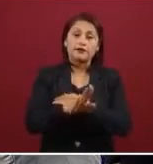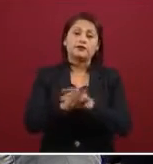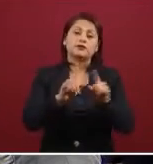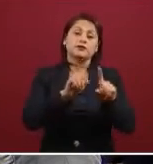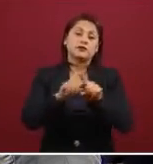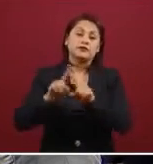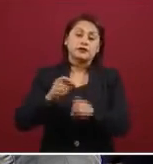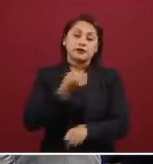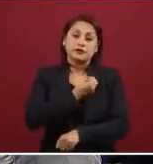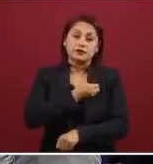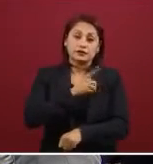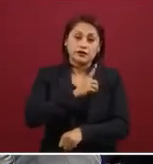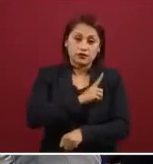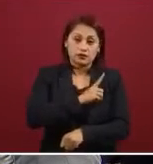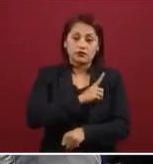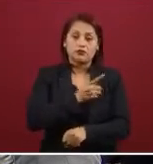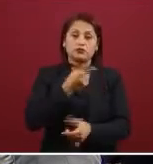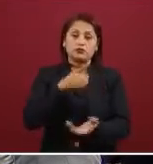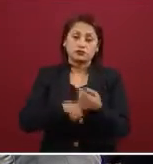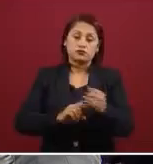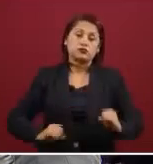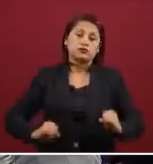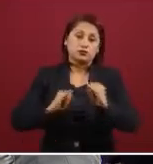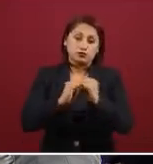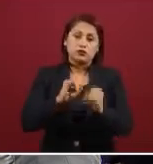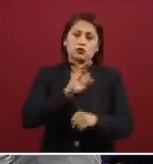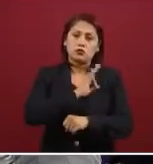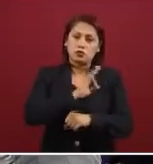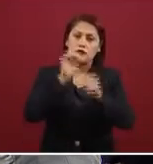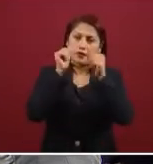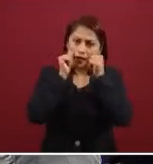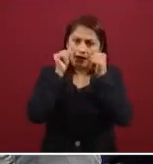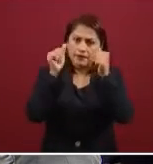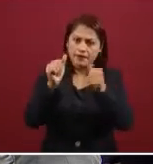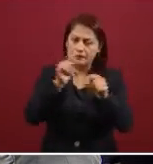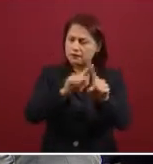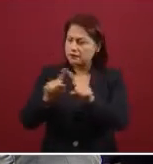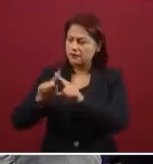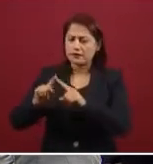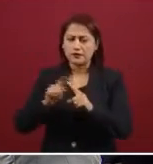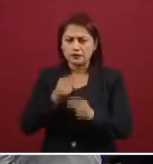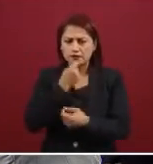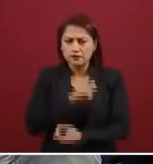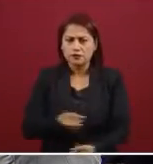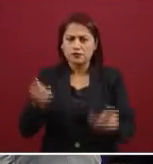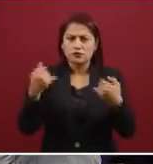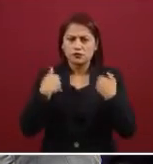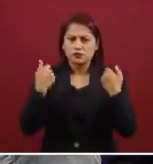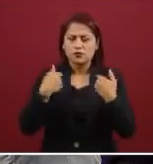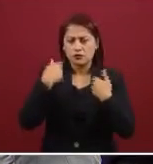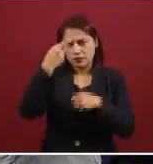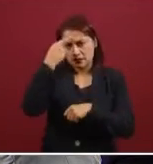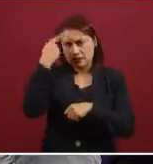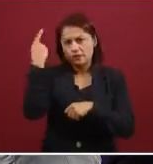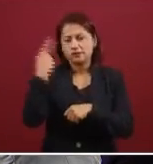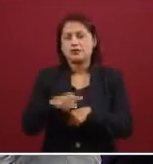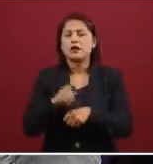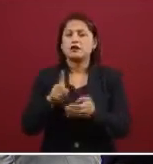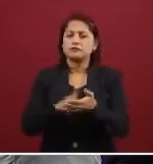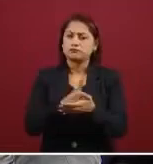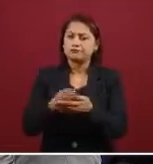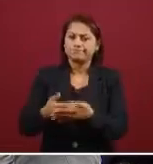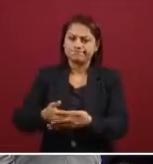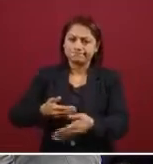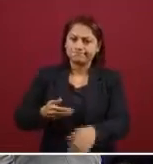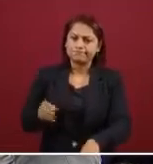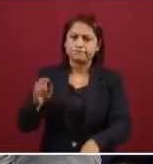rehabilitación y tratamiento de adicciones. Entonces, esta sería, va a ser la aplicación, en unas próximas semanas va a estar ya